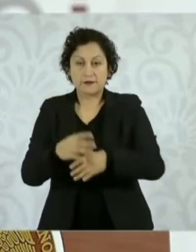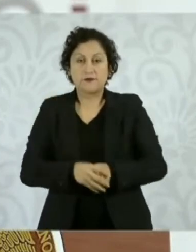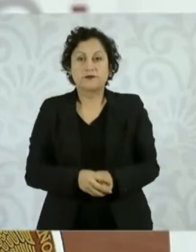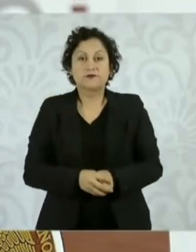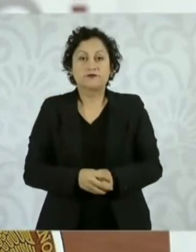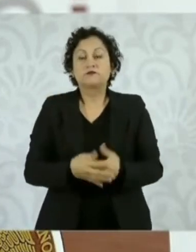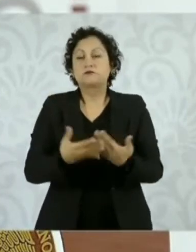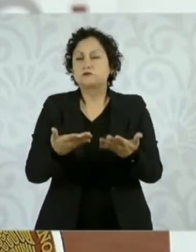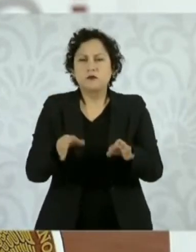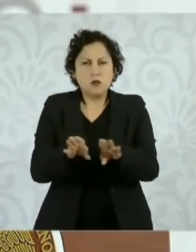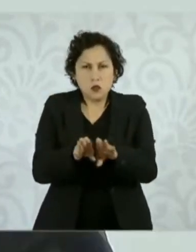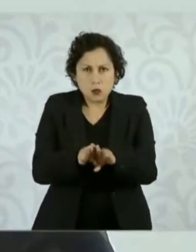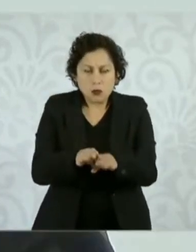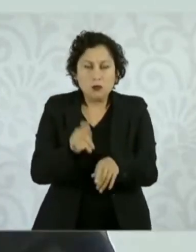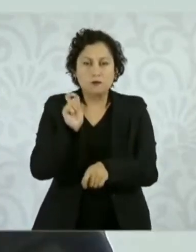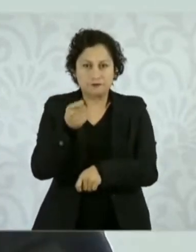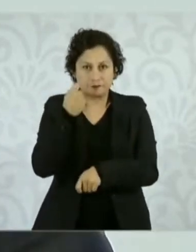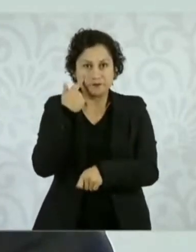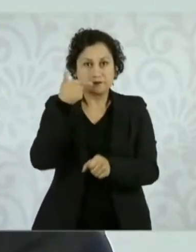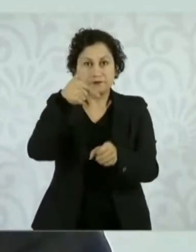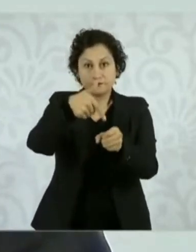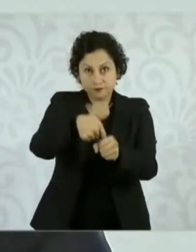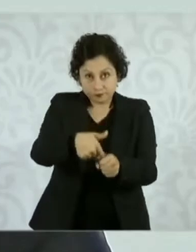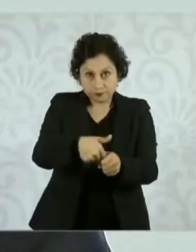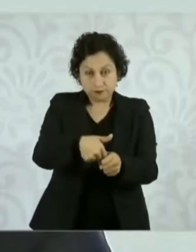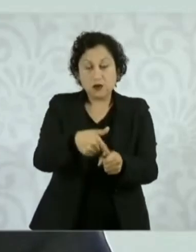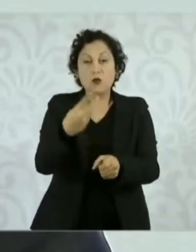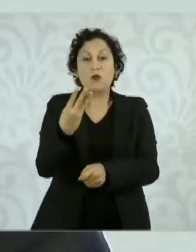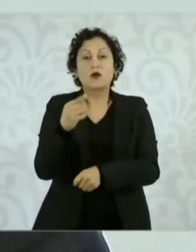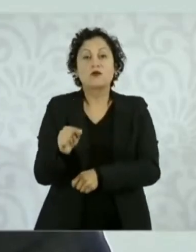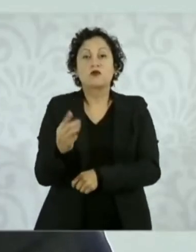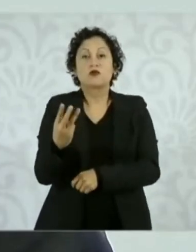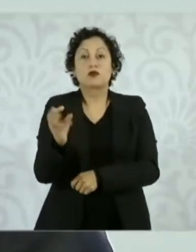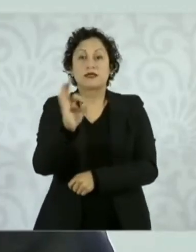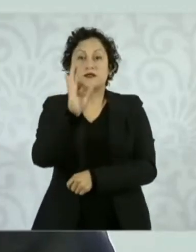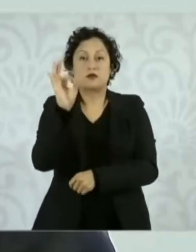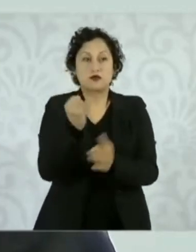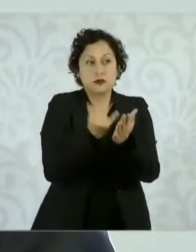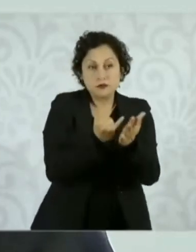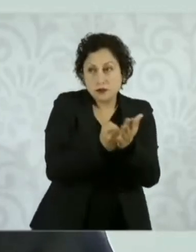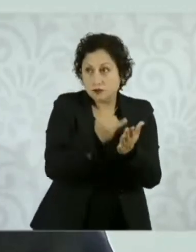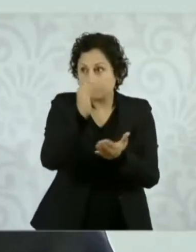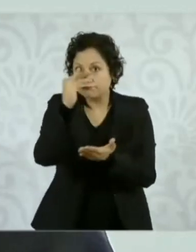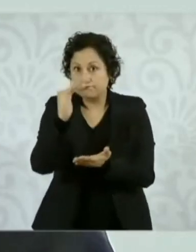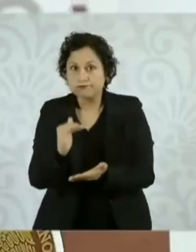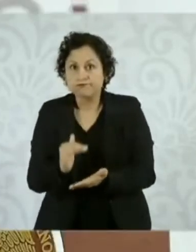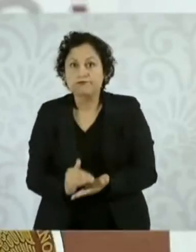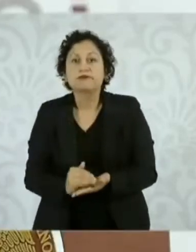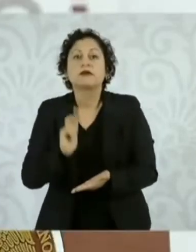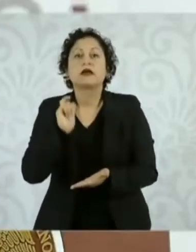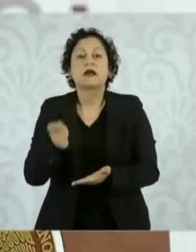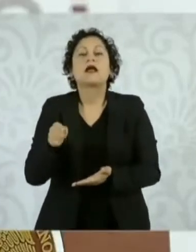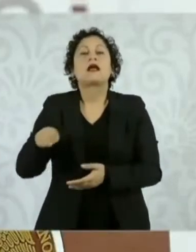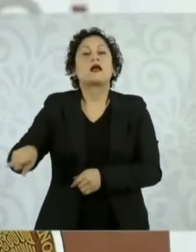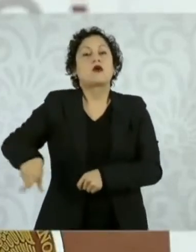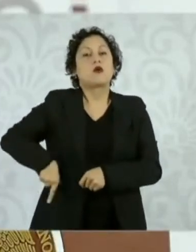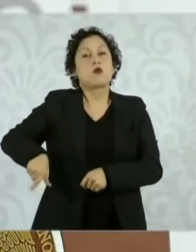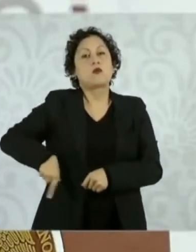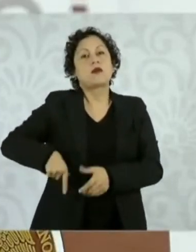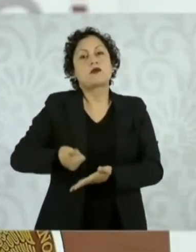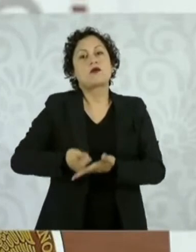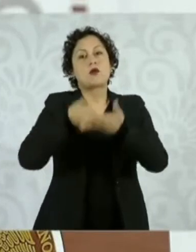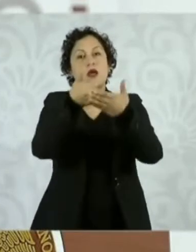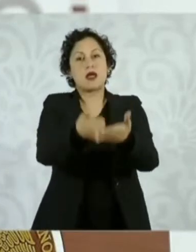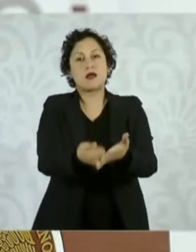este cálculo del promedio de gasolina y el cuatro punto tres por ciento del incentivo fiscal, el Estado estaría absorbiendo un poco más de un